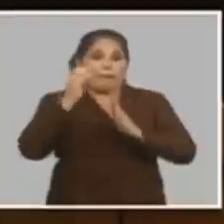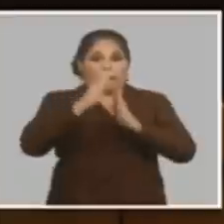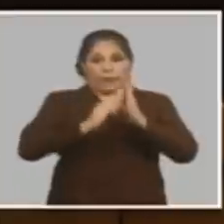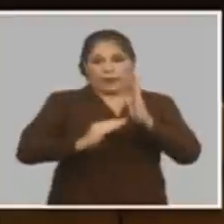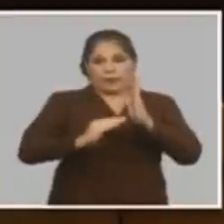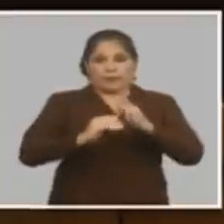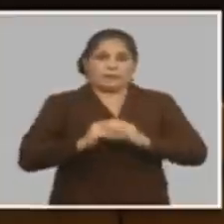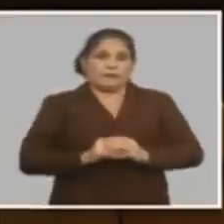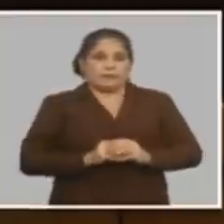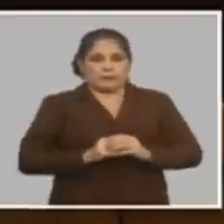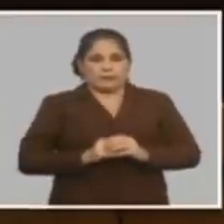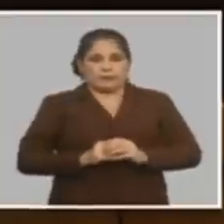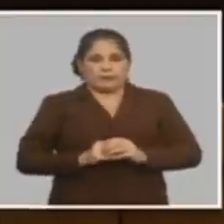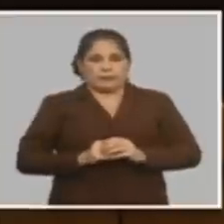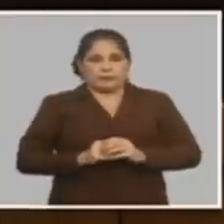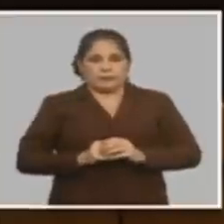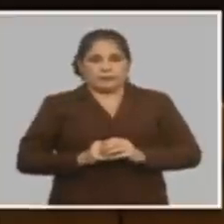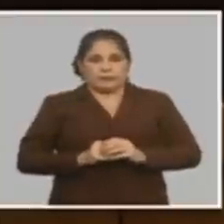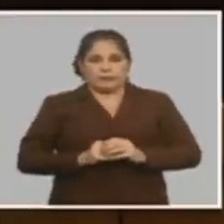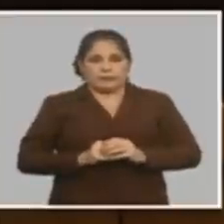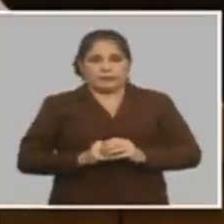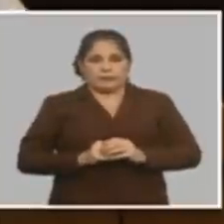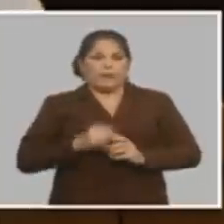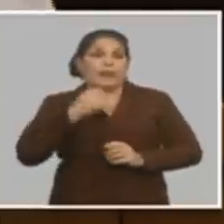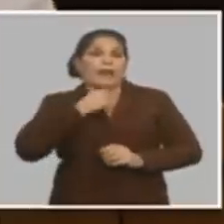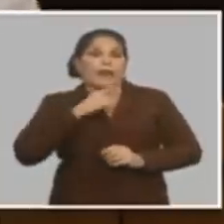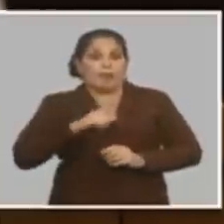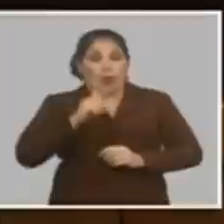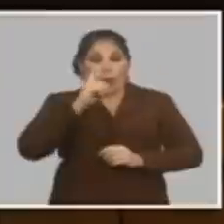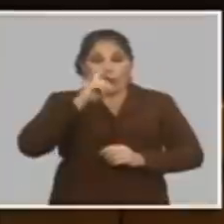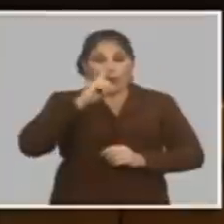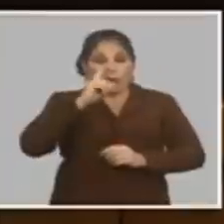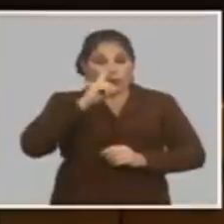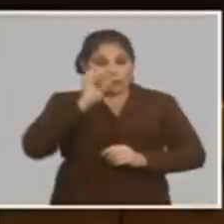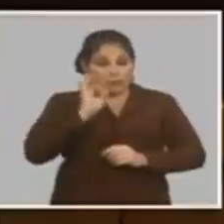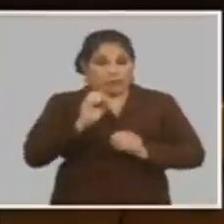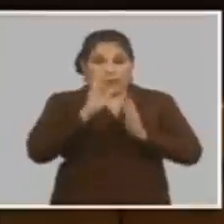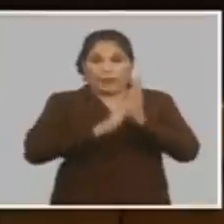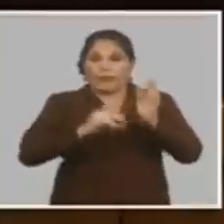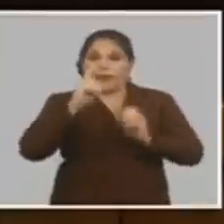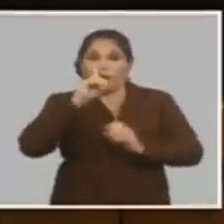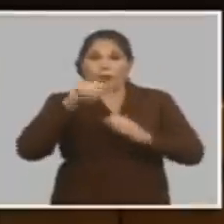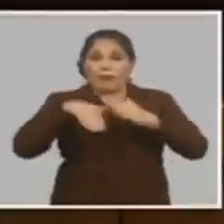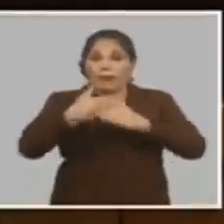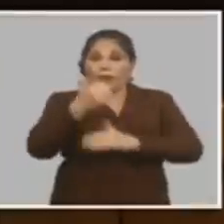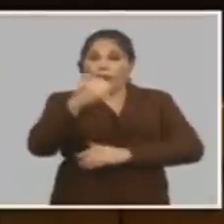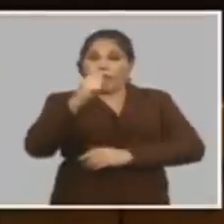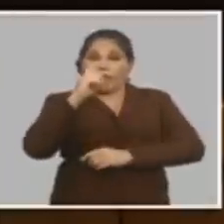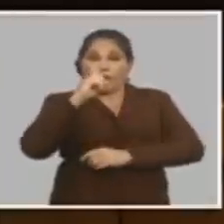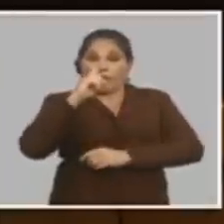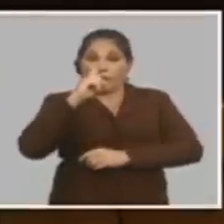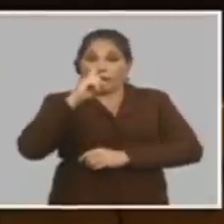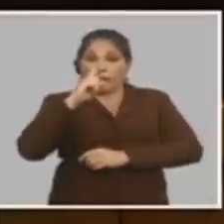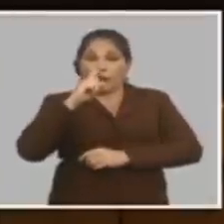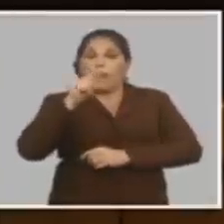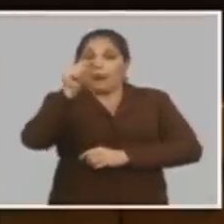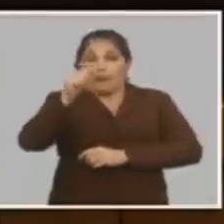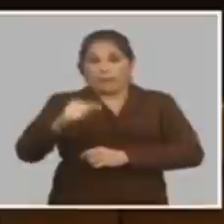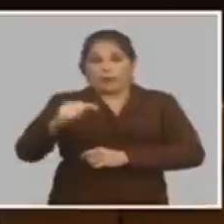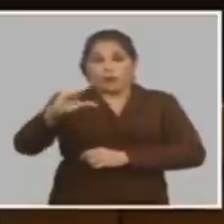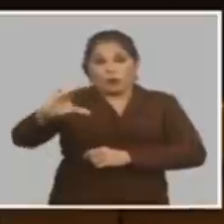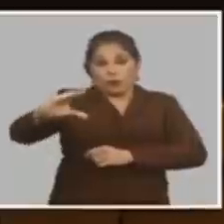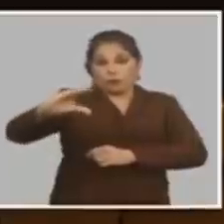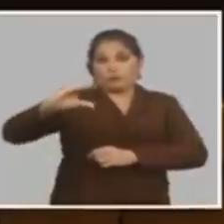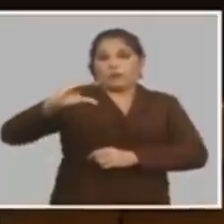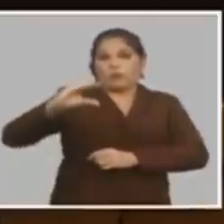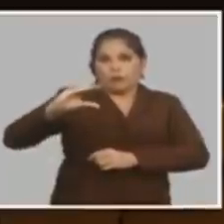10 días mes vencido es decir en noviembre el día 10 de noviembre las personas